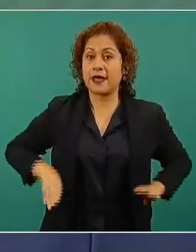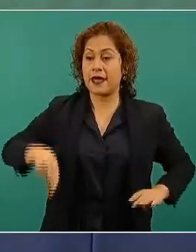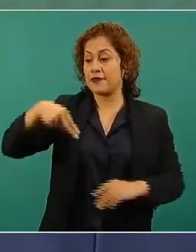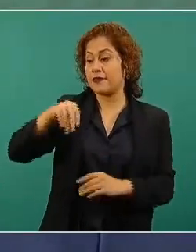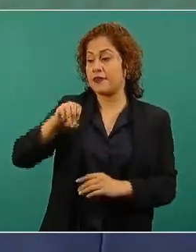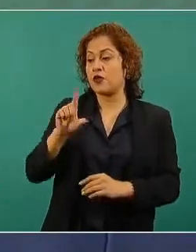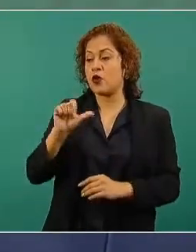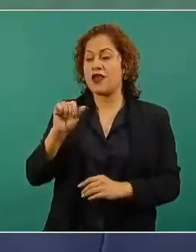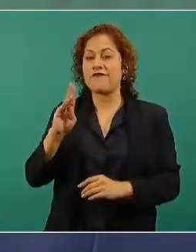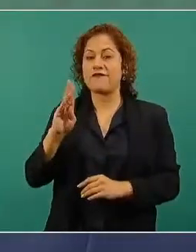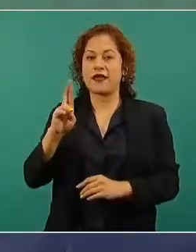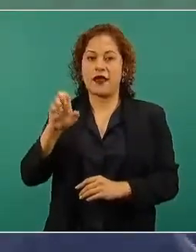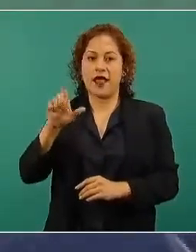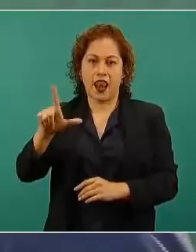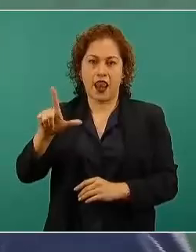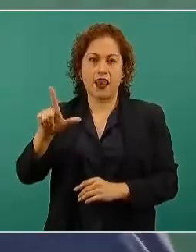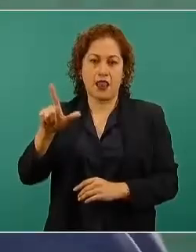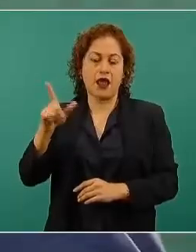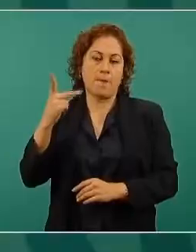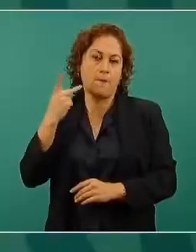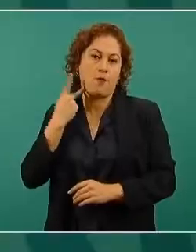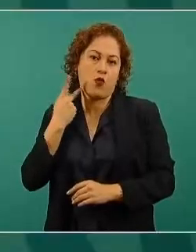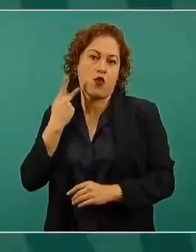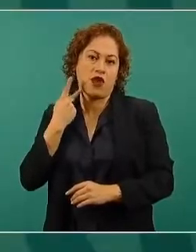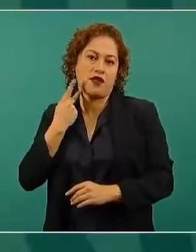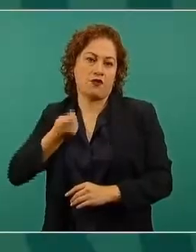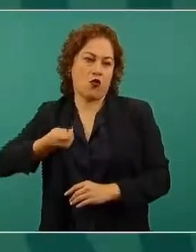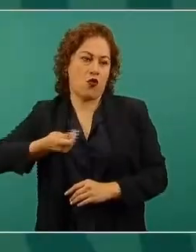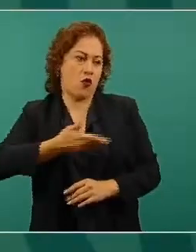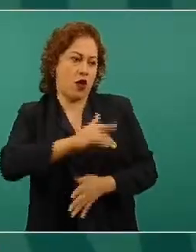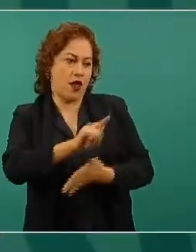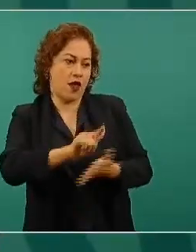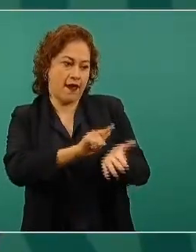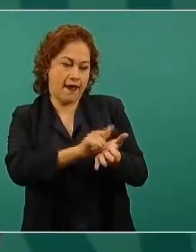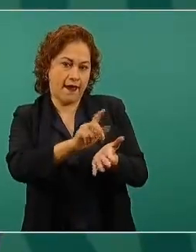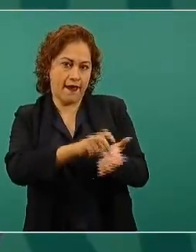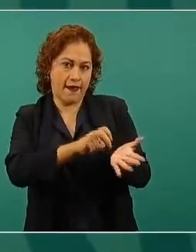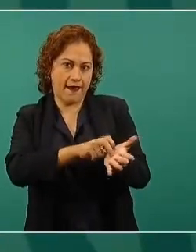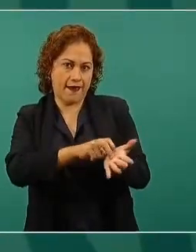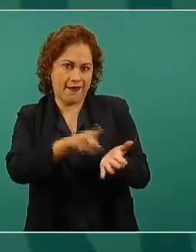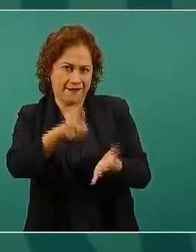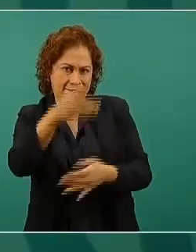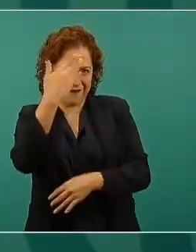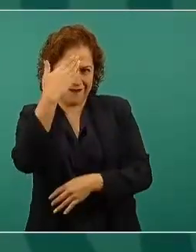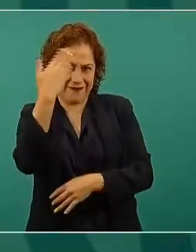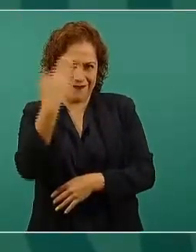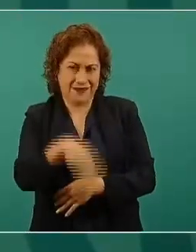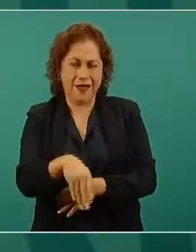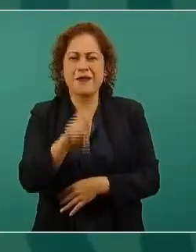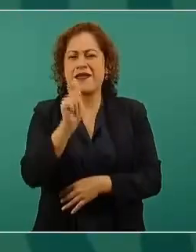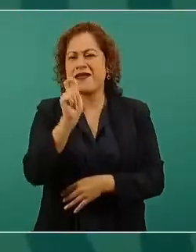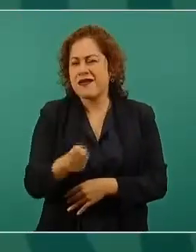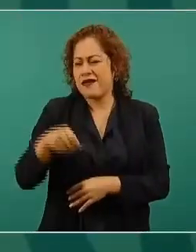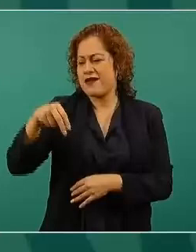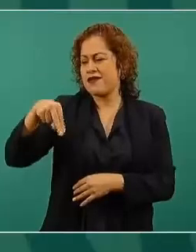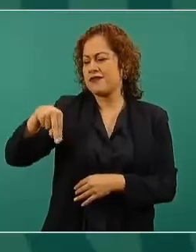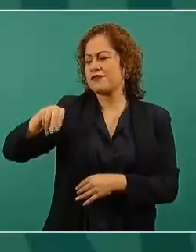no olvidemos que neoliberalismo en México es sinónimo de corrupción,